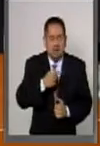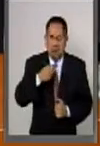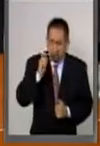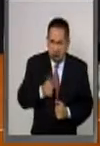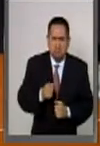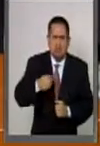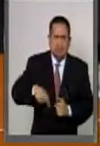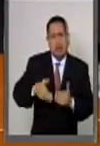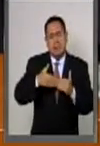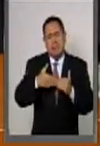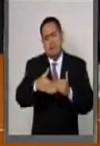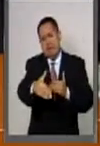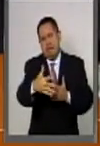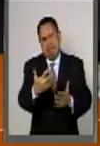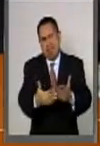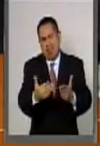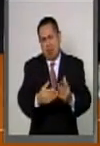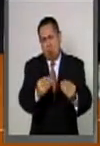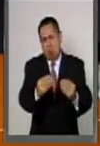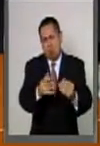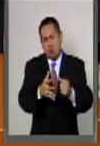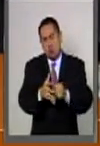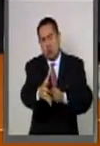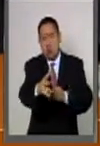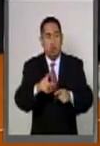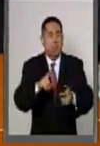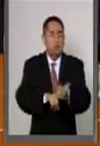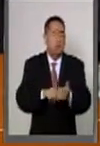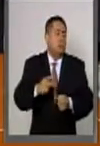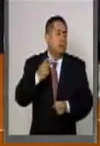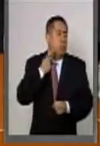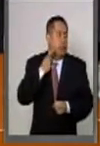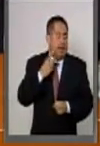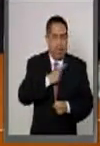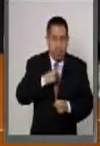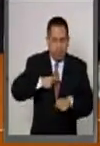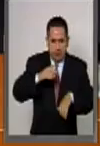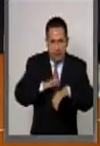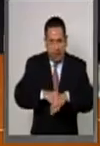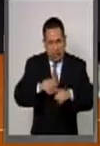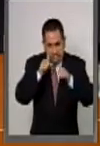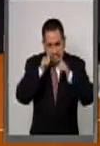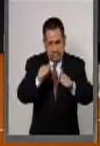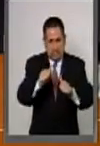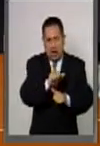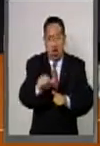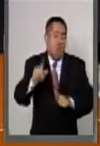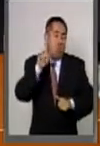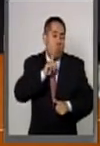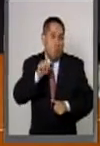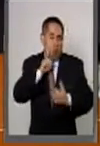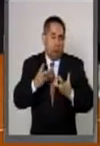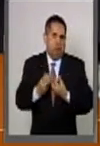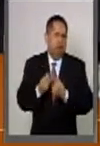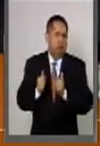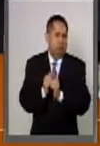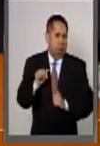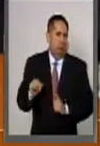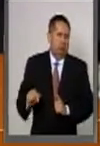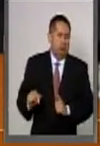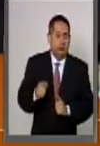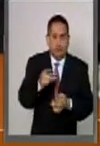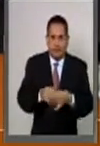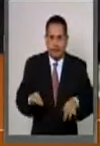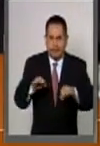trecho por recorrer todavía es muy largo y la política debe ser consustancial a la actividad femenina, por lo que significa